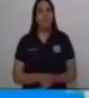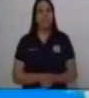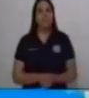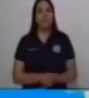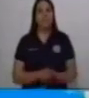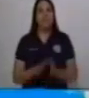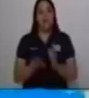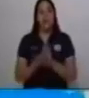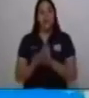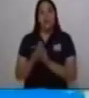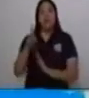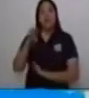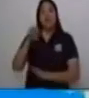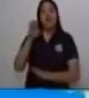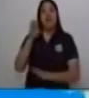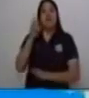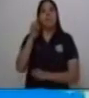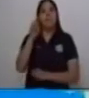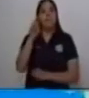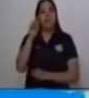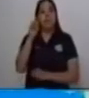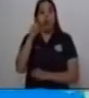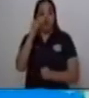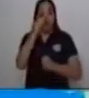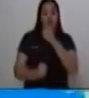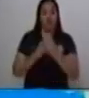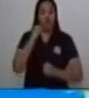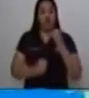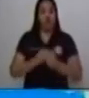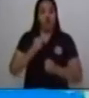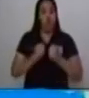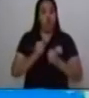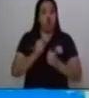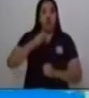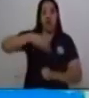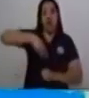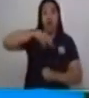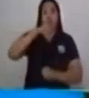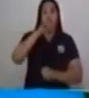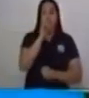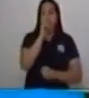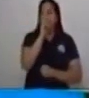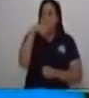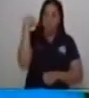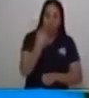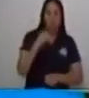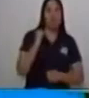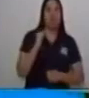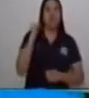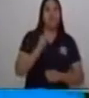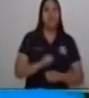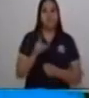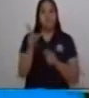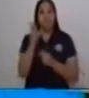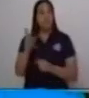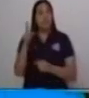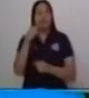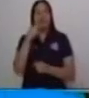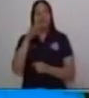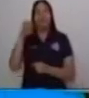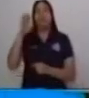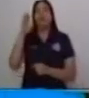Pedro corre muy rápido. Tiene sujeto, que es Pedro. Corre muy rápido, es el predicado.